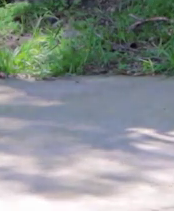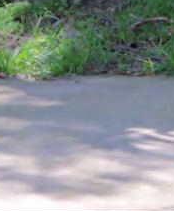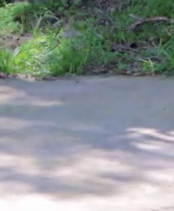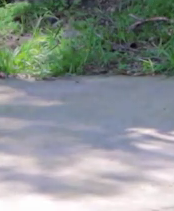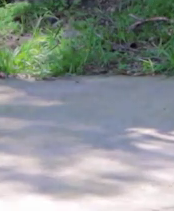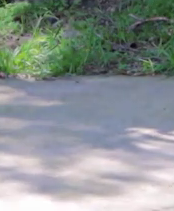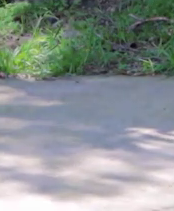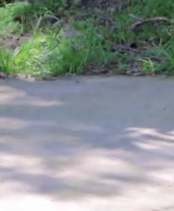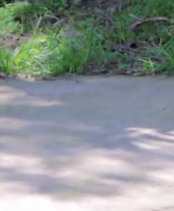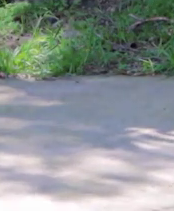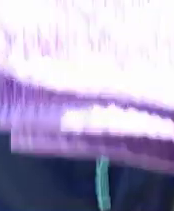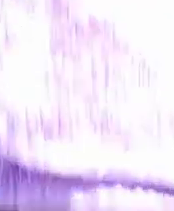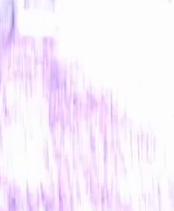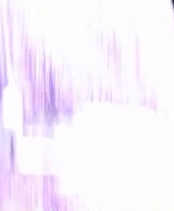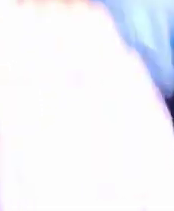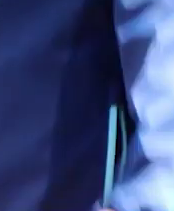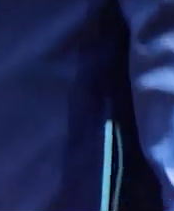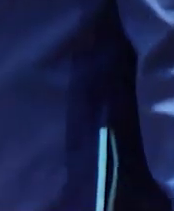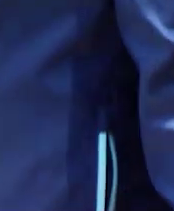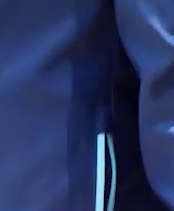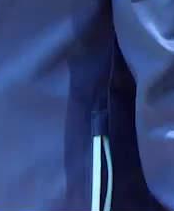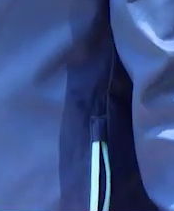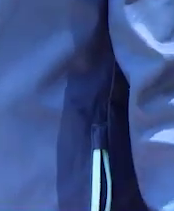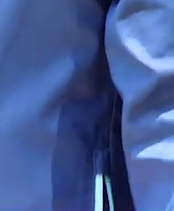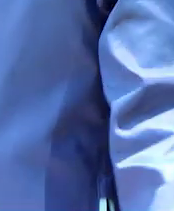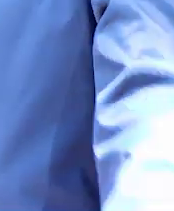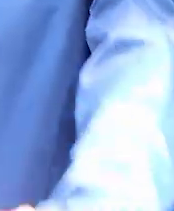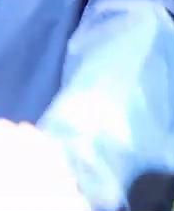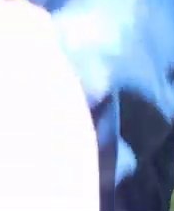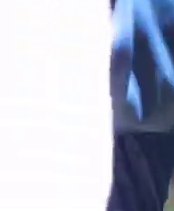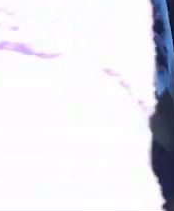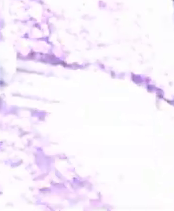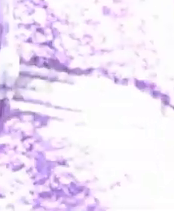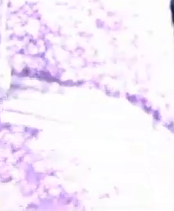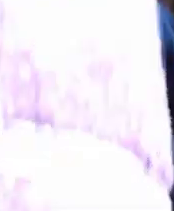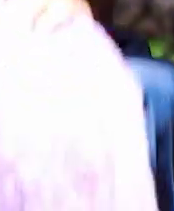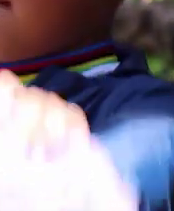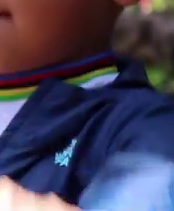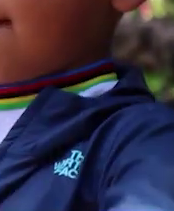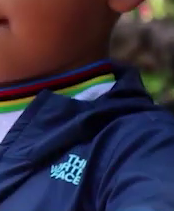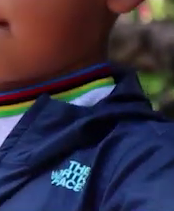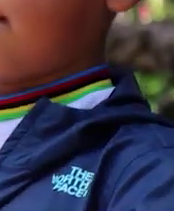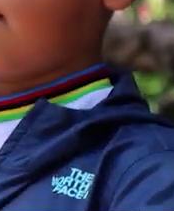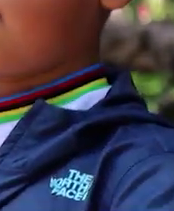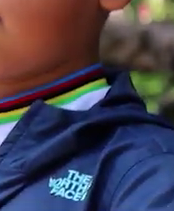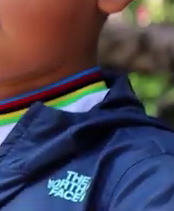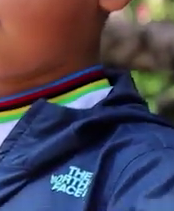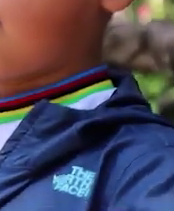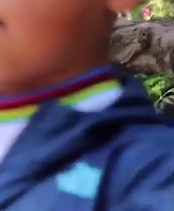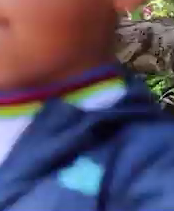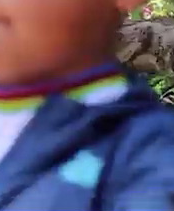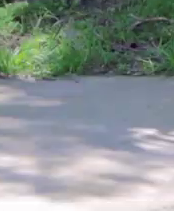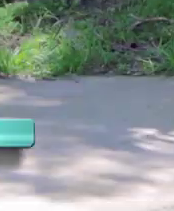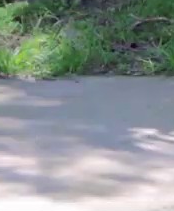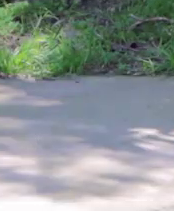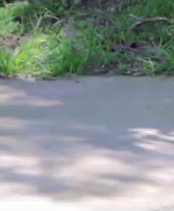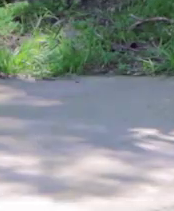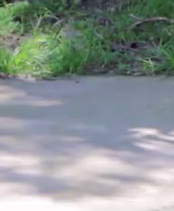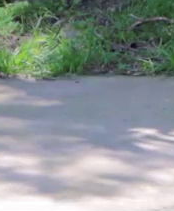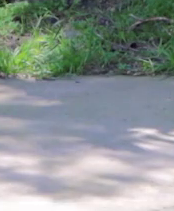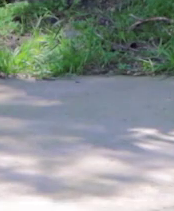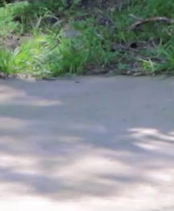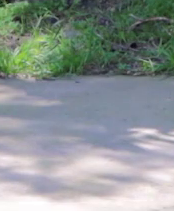Y baja en una extensión. Vamos a subir los brazos a la altura de los hombros. Bajamos. Y subimos.